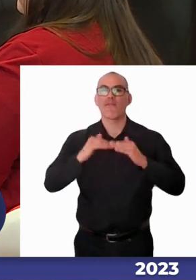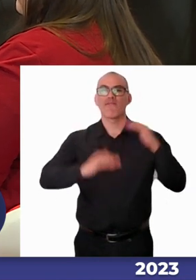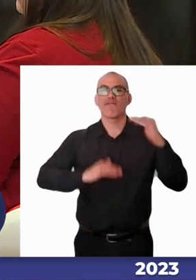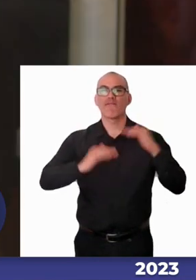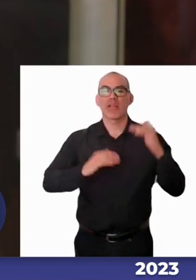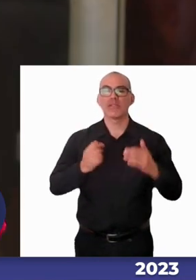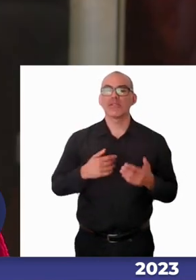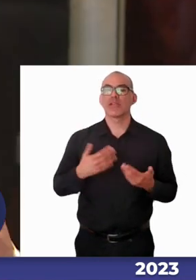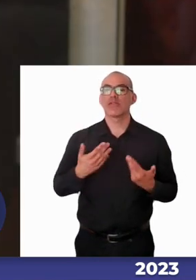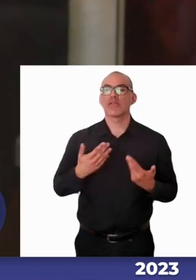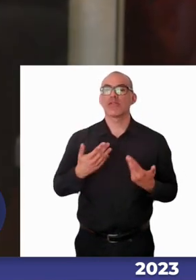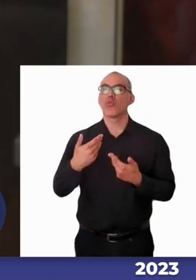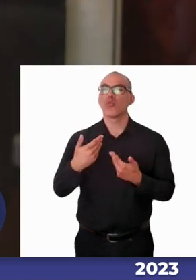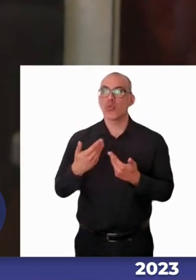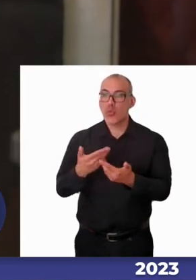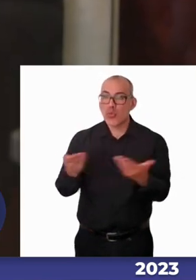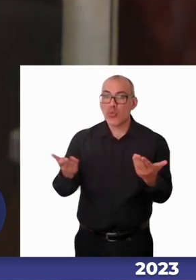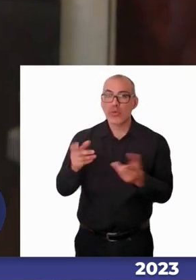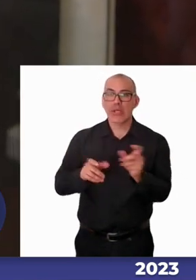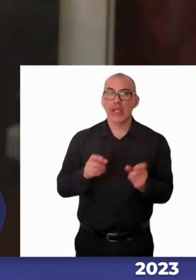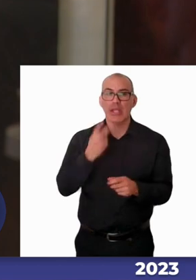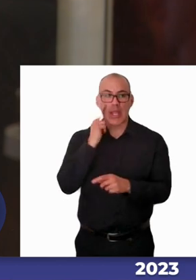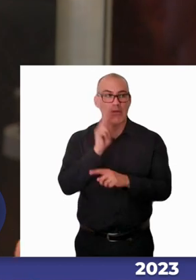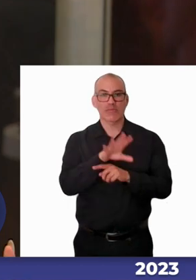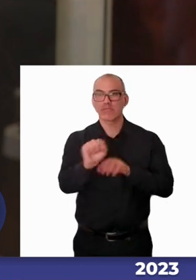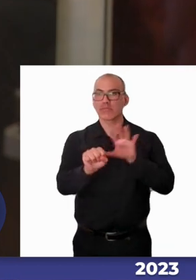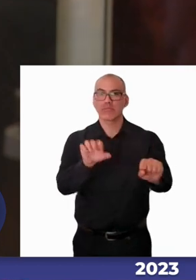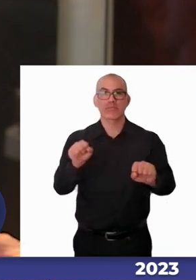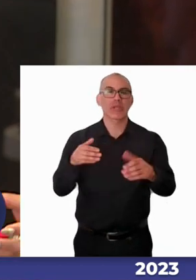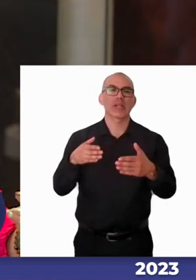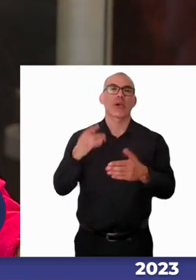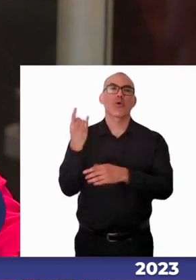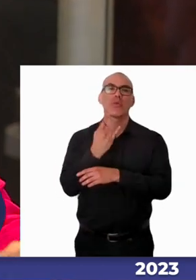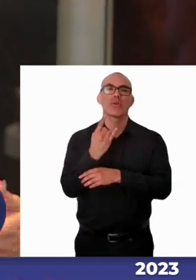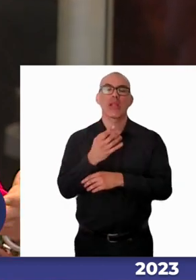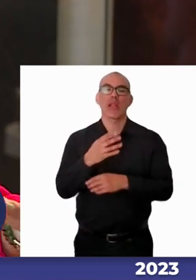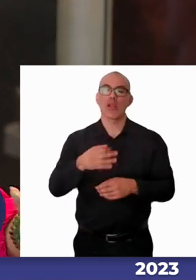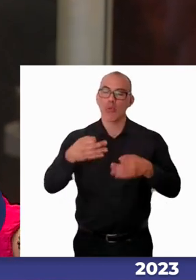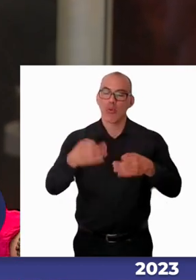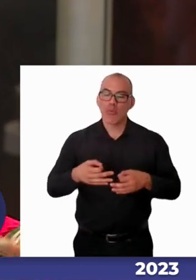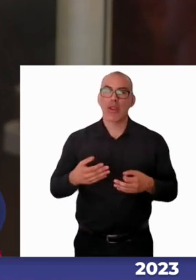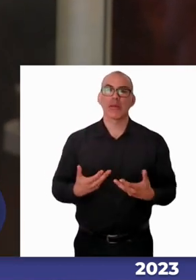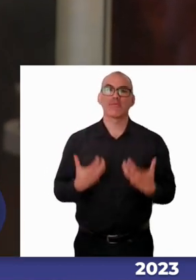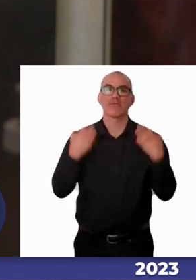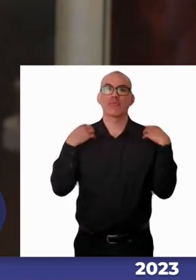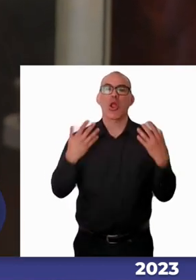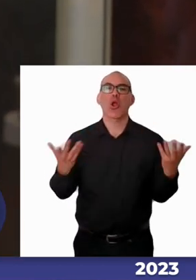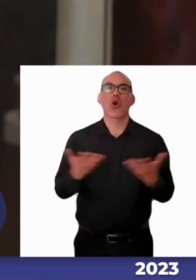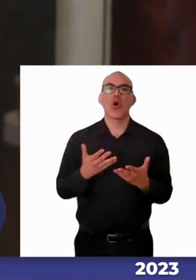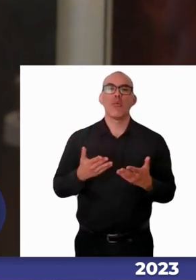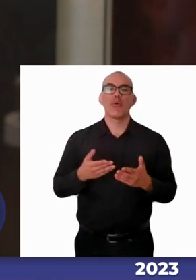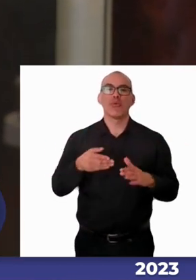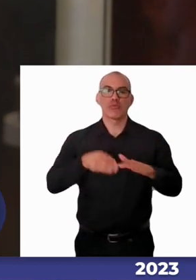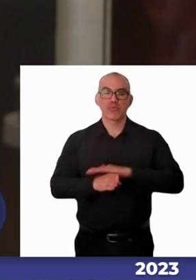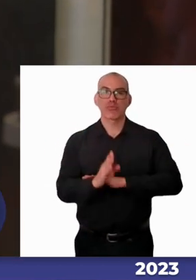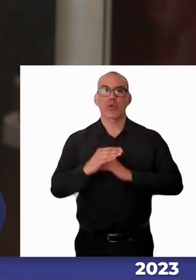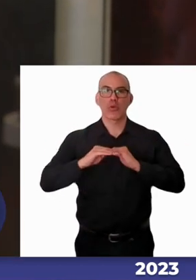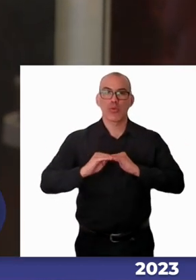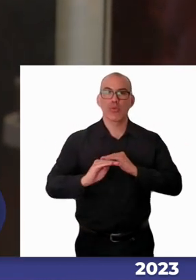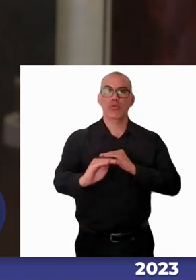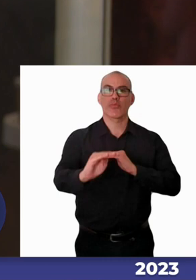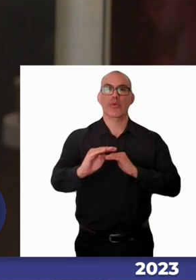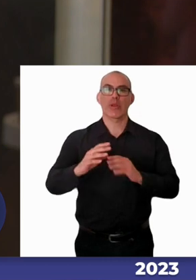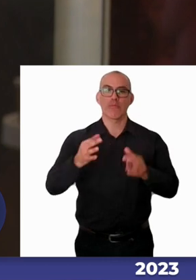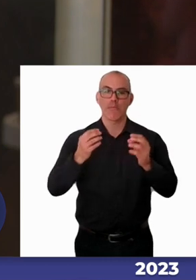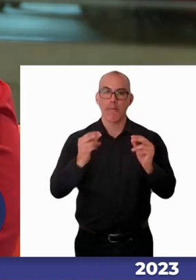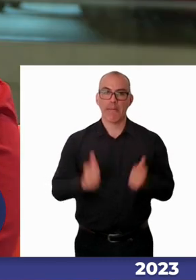universidades tendrían que estar abordando para efectivamente apoyar la permanencia y un posterior egreso con éxito? bueno vemos